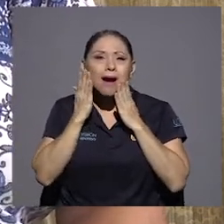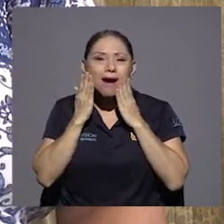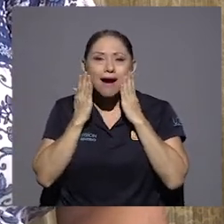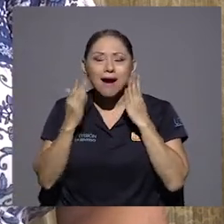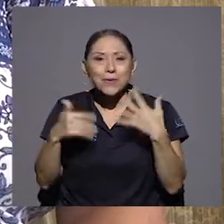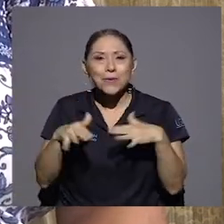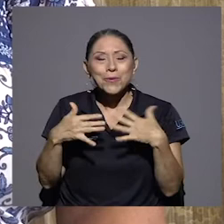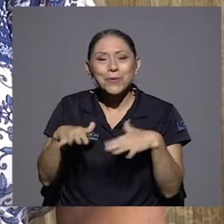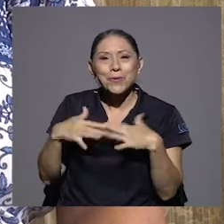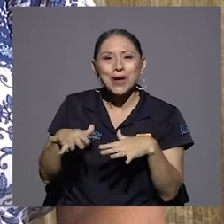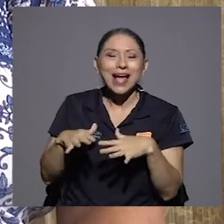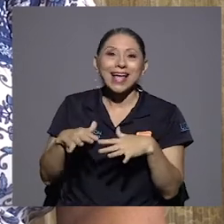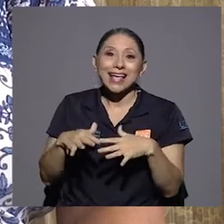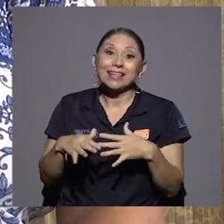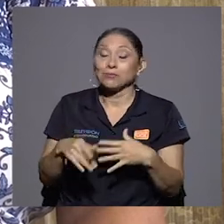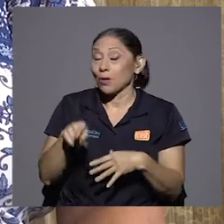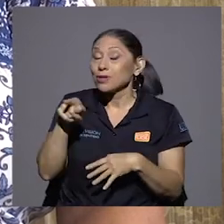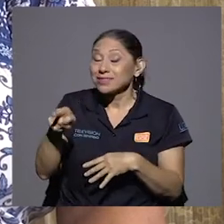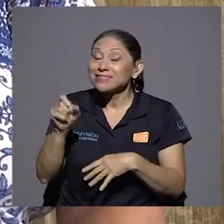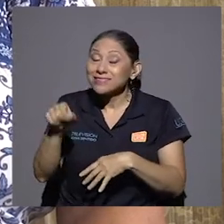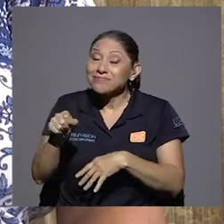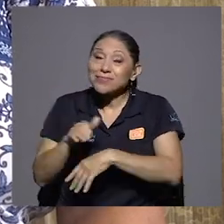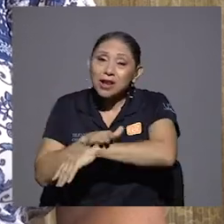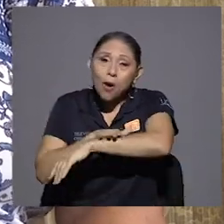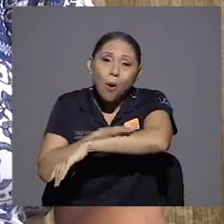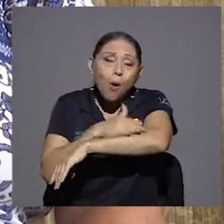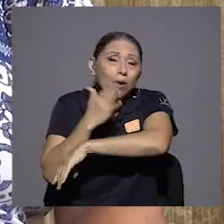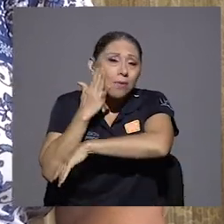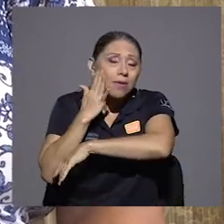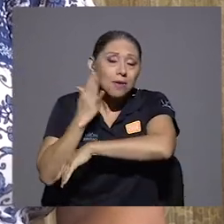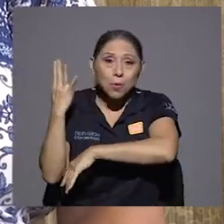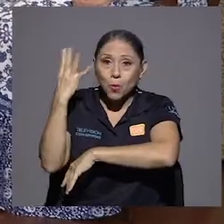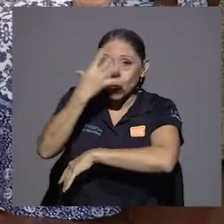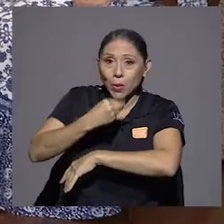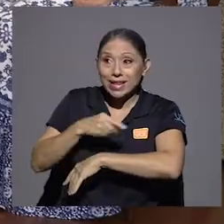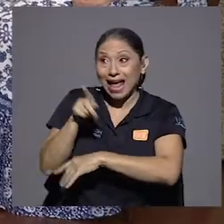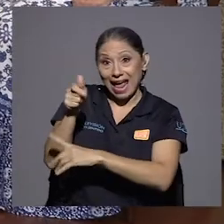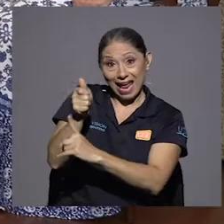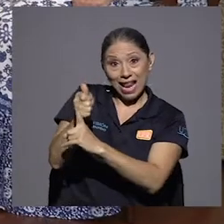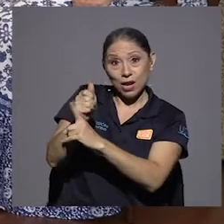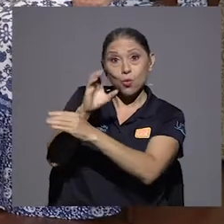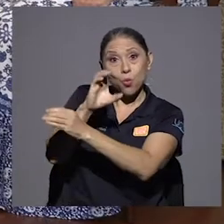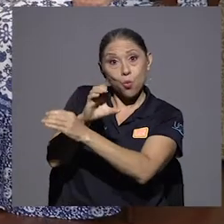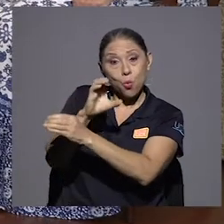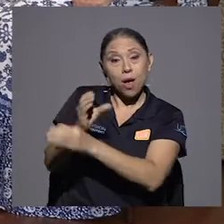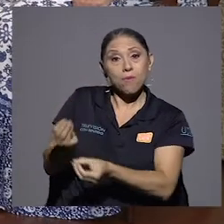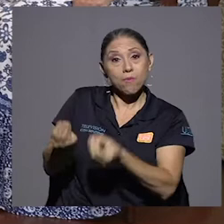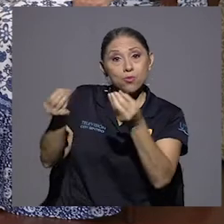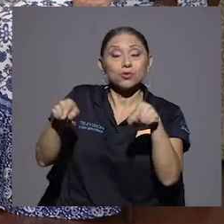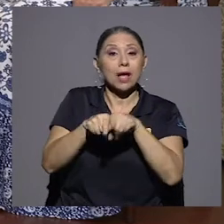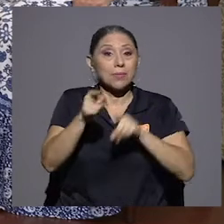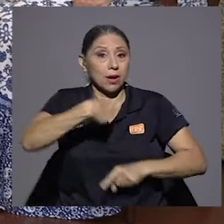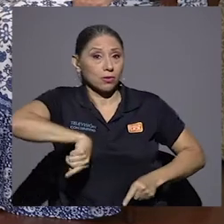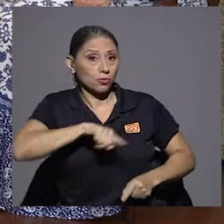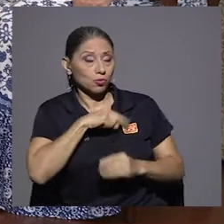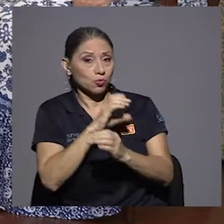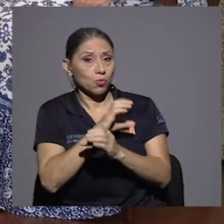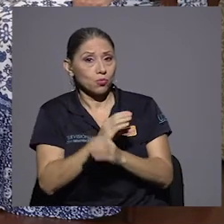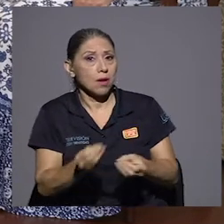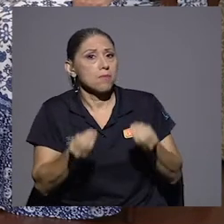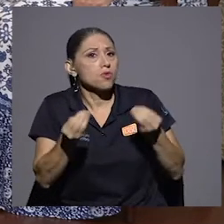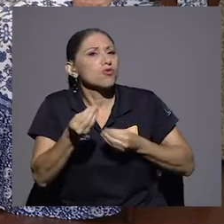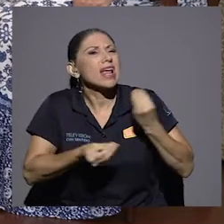¿verdad? Y sí, tenía una piel muy bonita. Él se cuidaba mucho y nos cuidaba mucho en términos alimenticios.